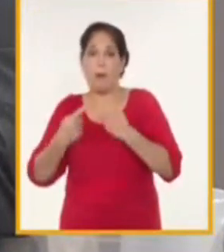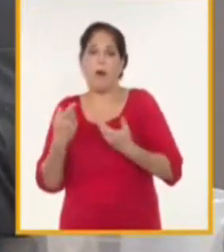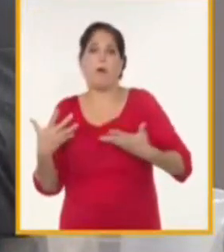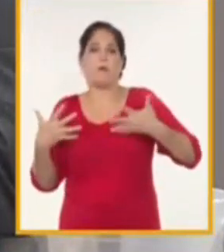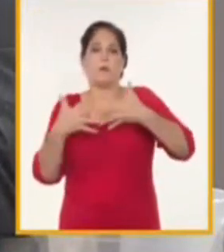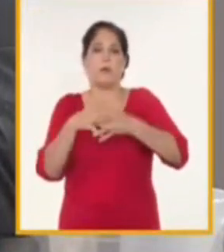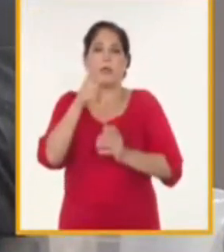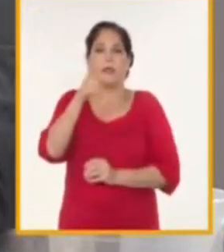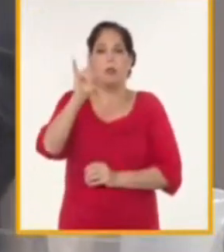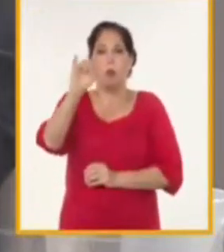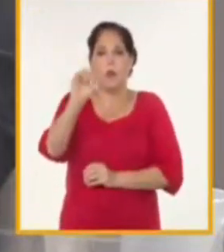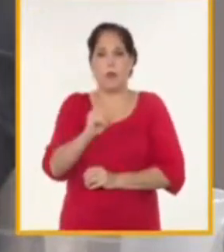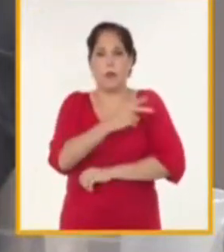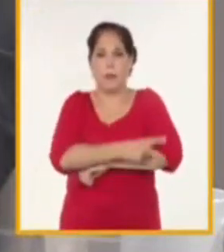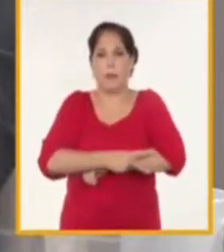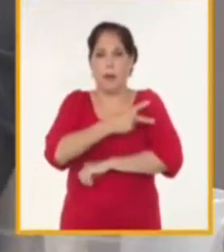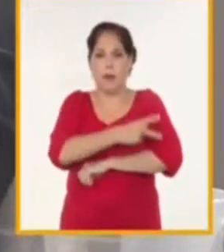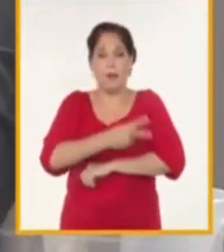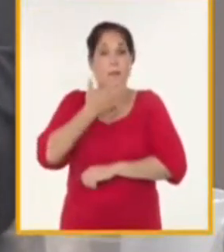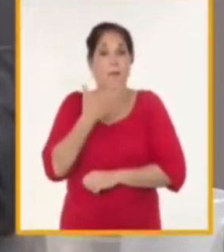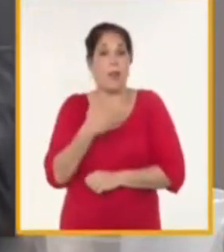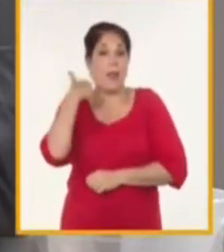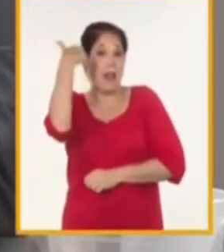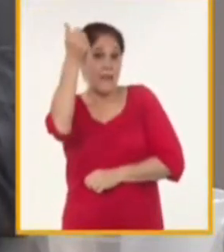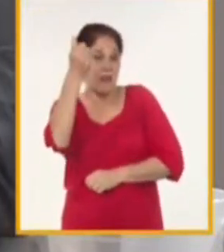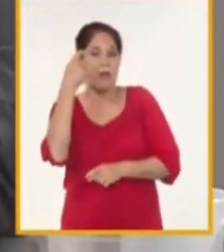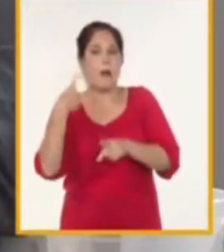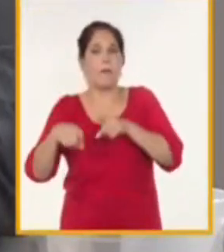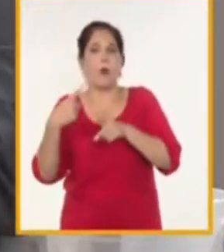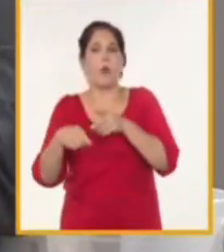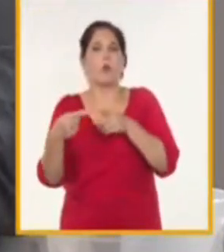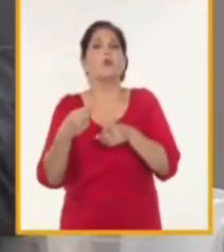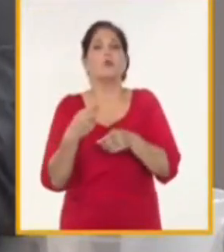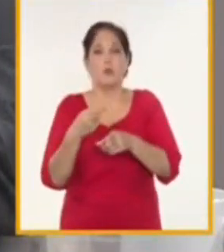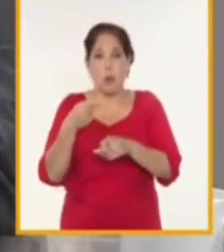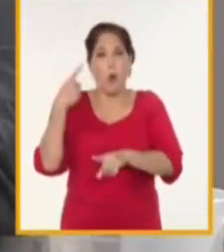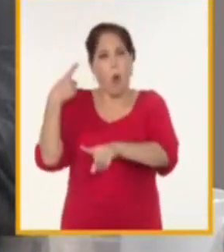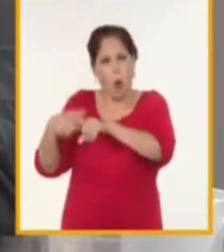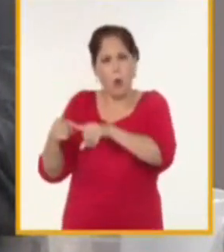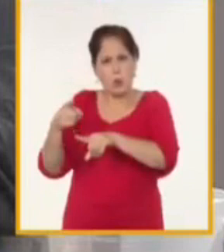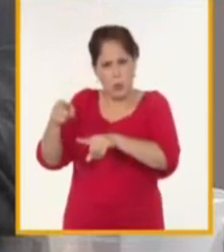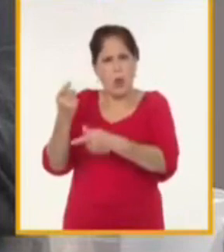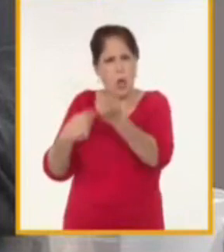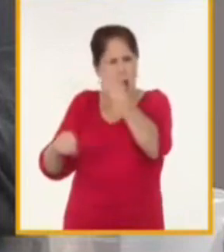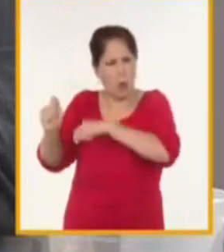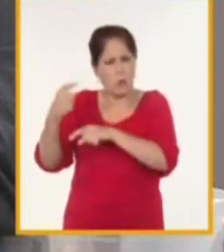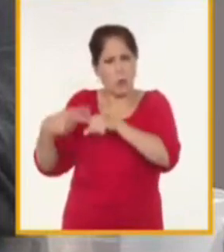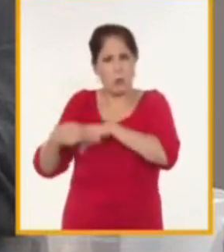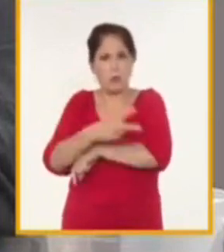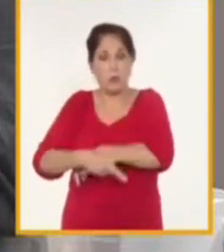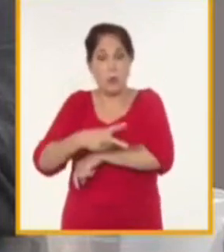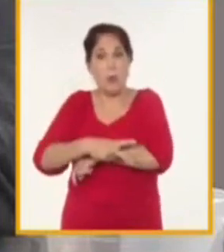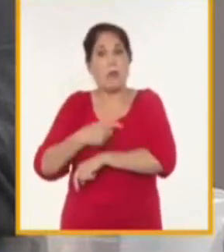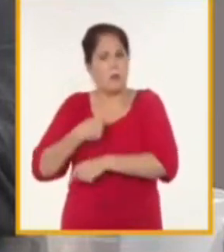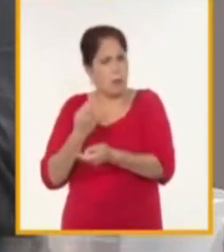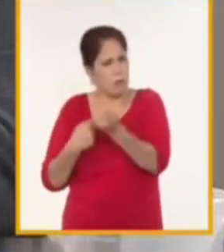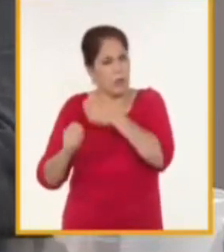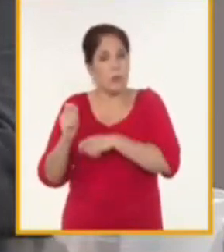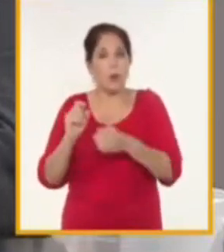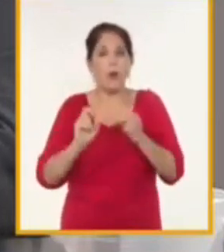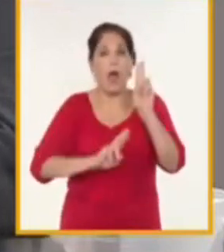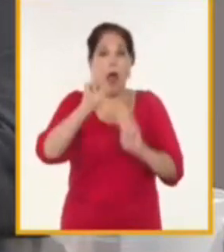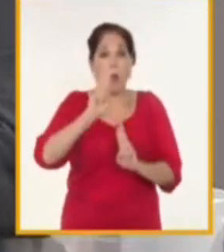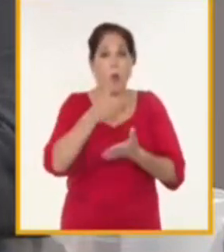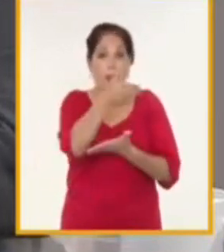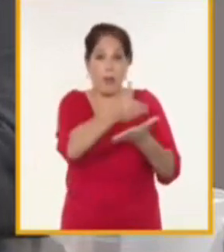más de 190 países que benefician la entrada de productos cubanos a cada uno de sus mercados pero también la adquisición de determinados